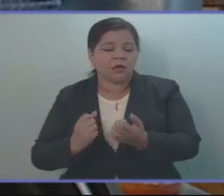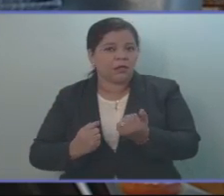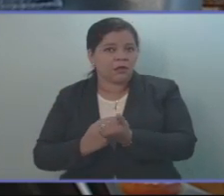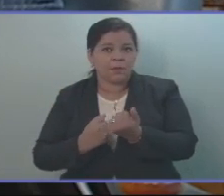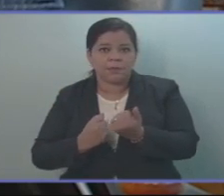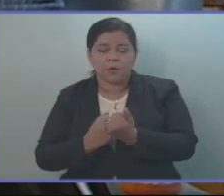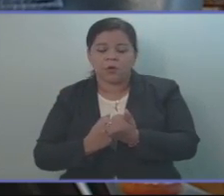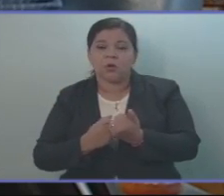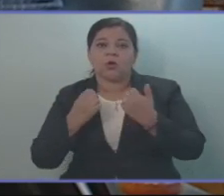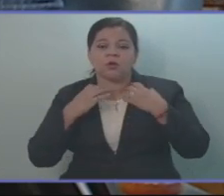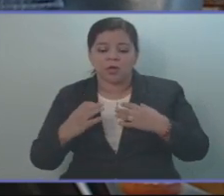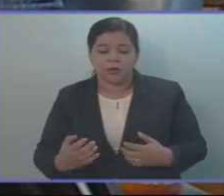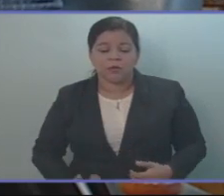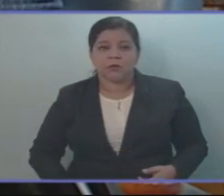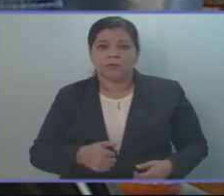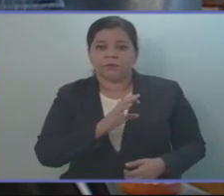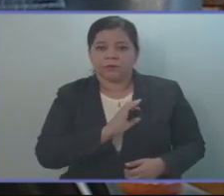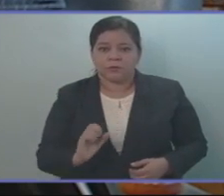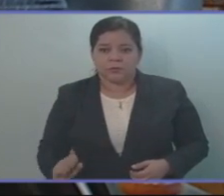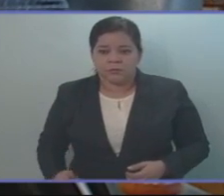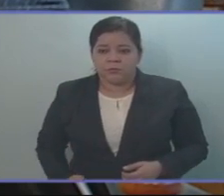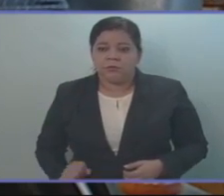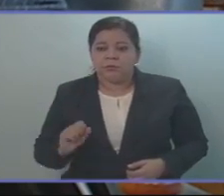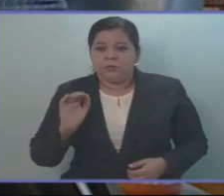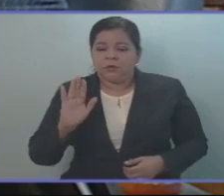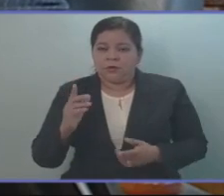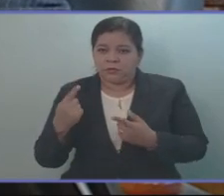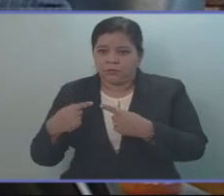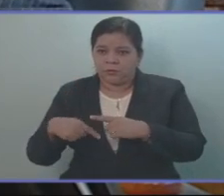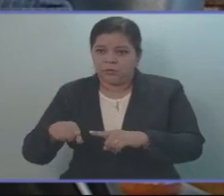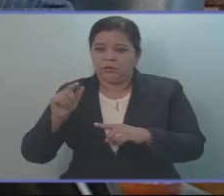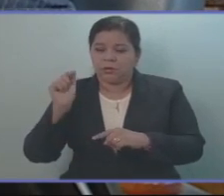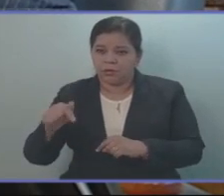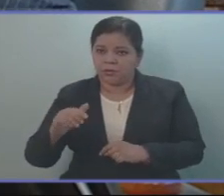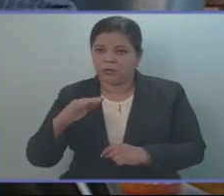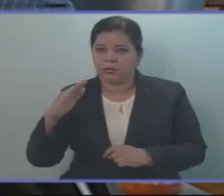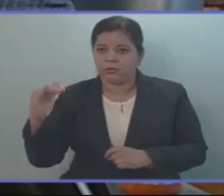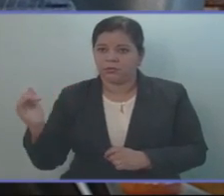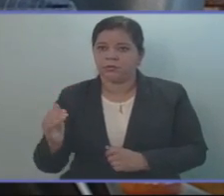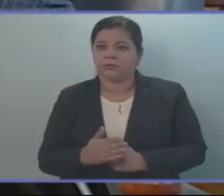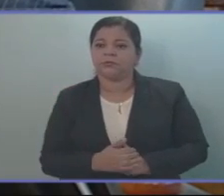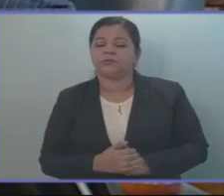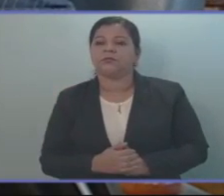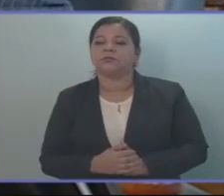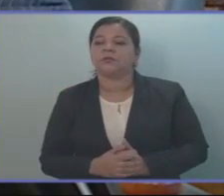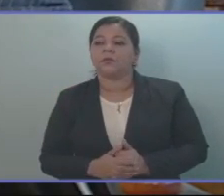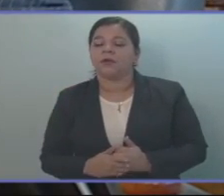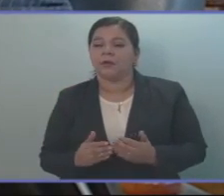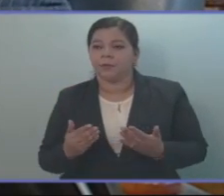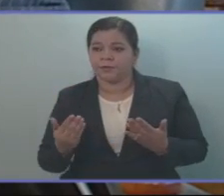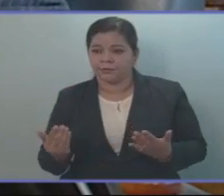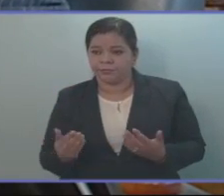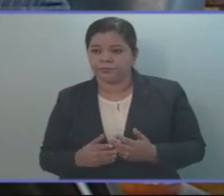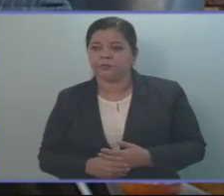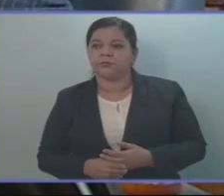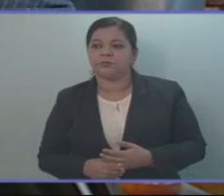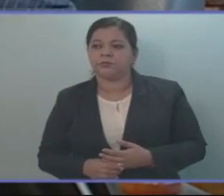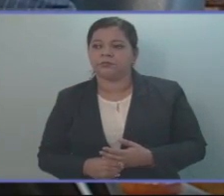Estado salvadoreño a su estancia en aquellos países. Con la agravante que en Mali